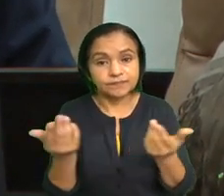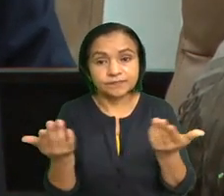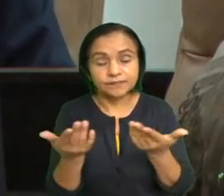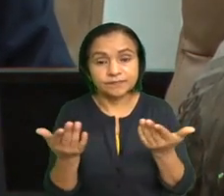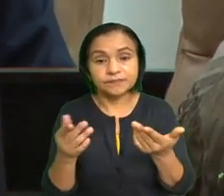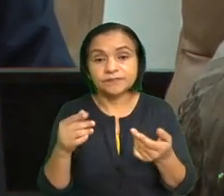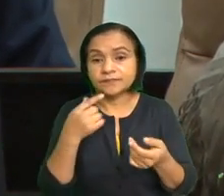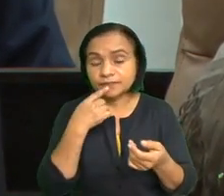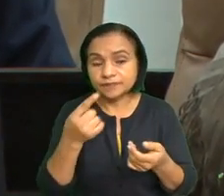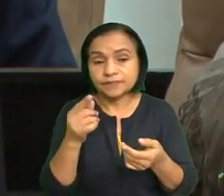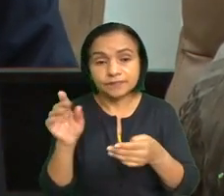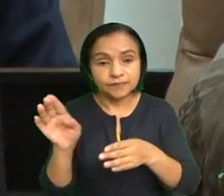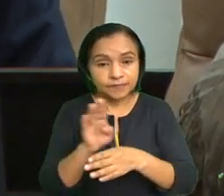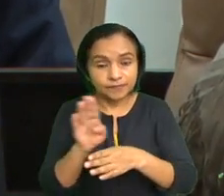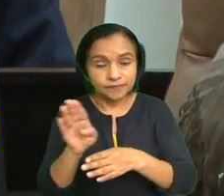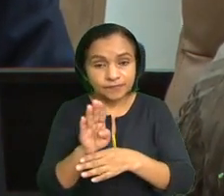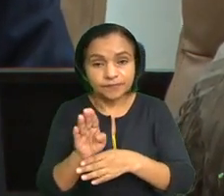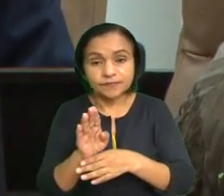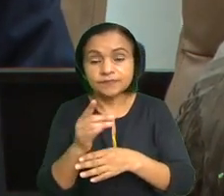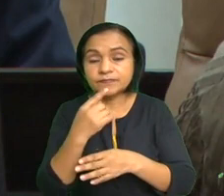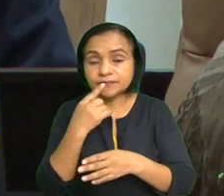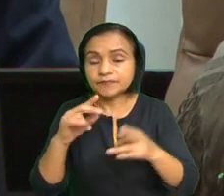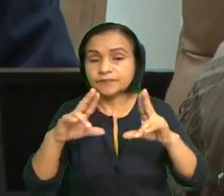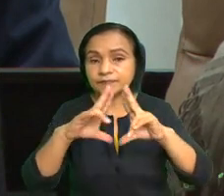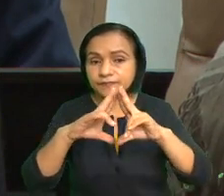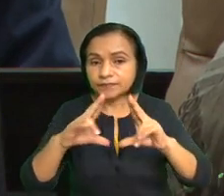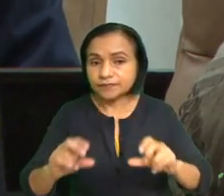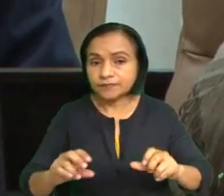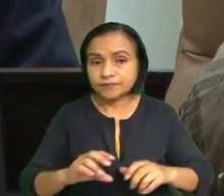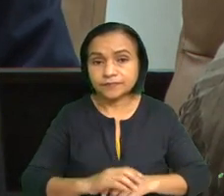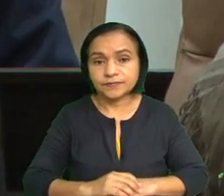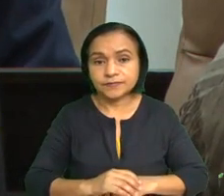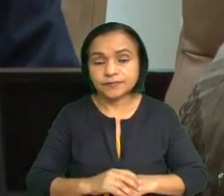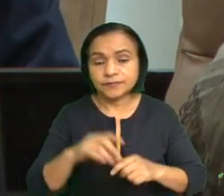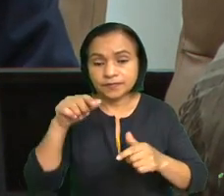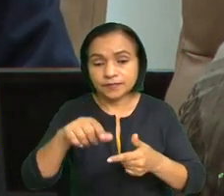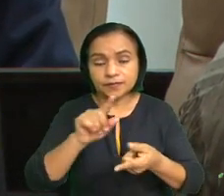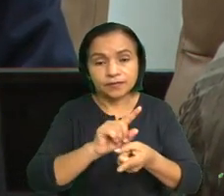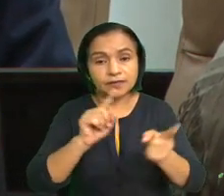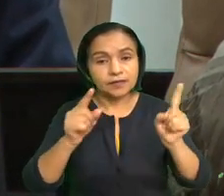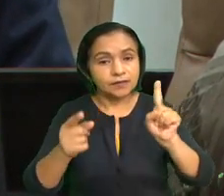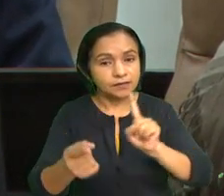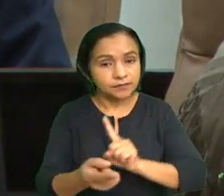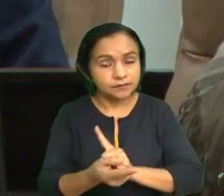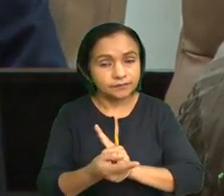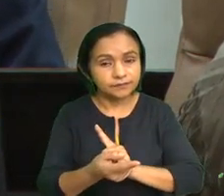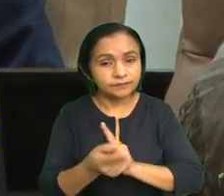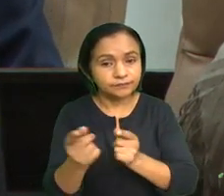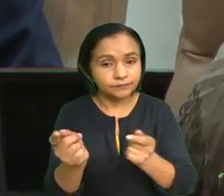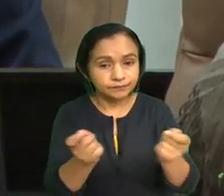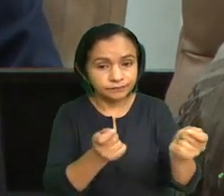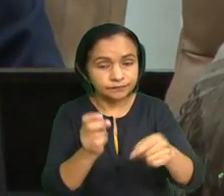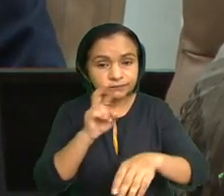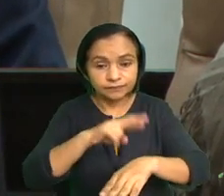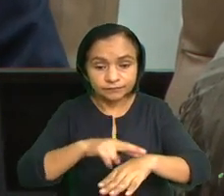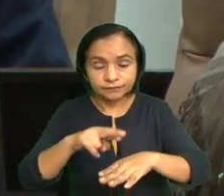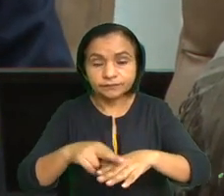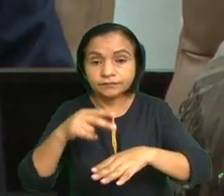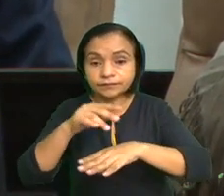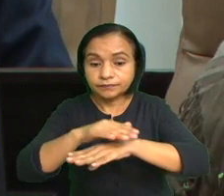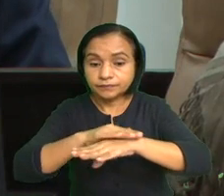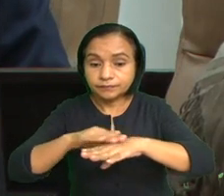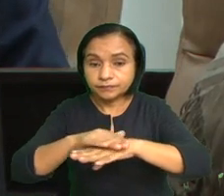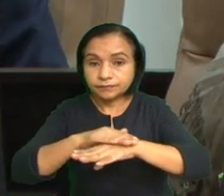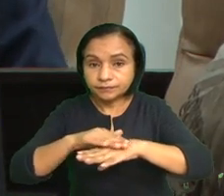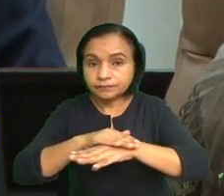sistema financiero y bancario de Nicaragua. Esta reforma normativa autoriza la